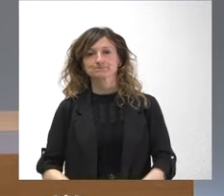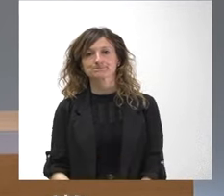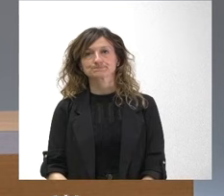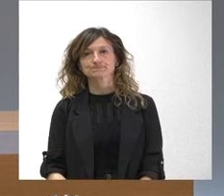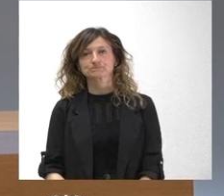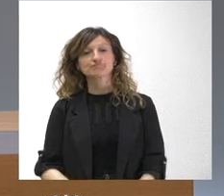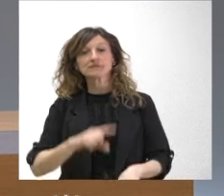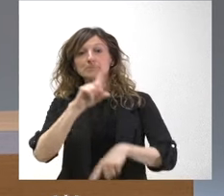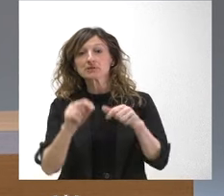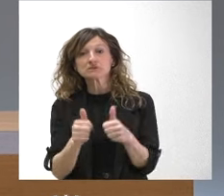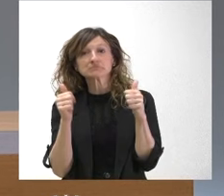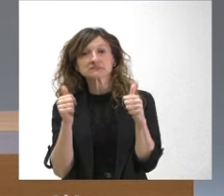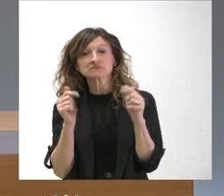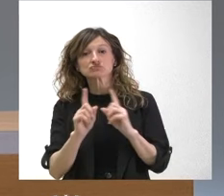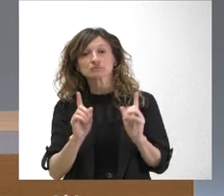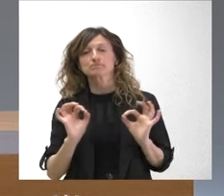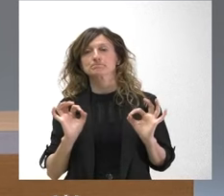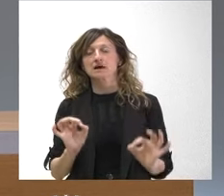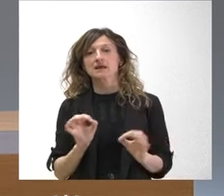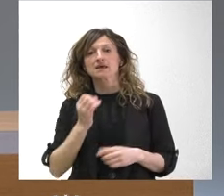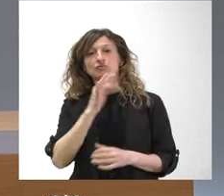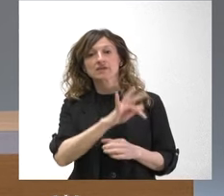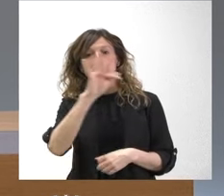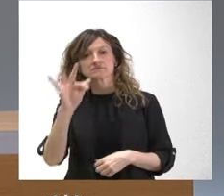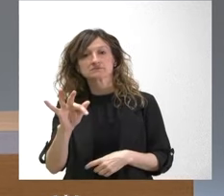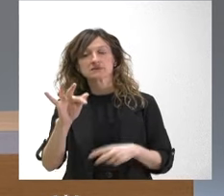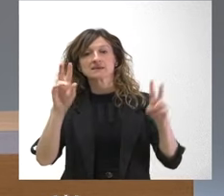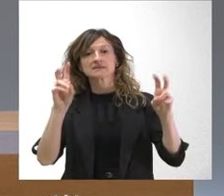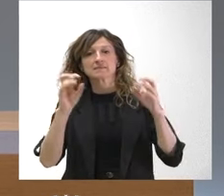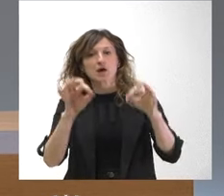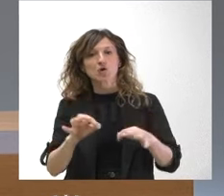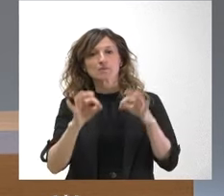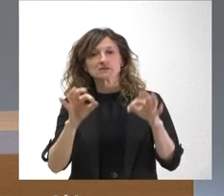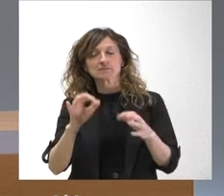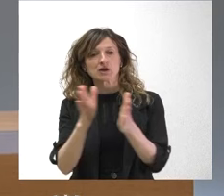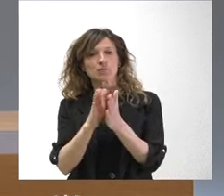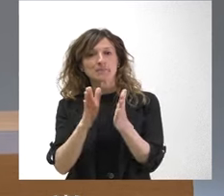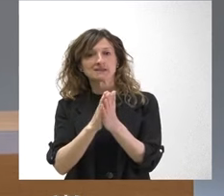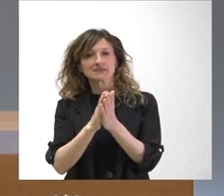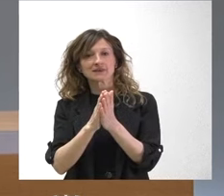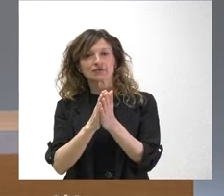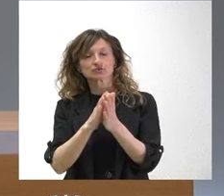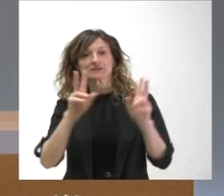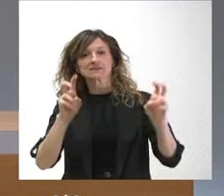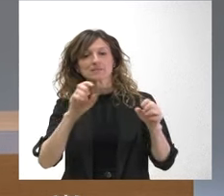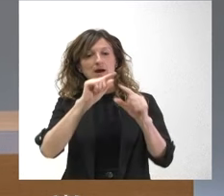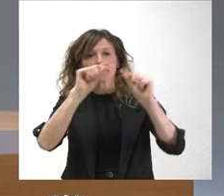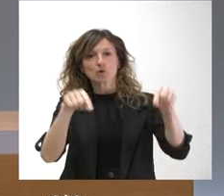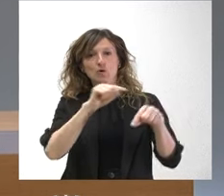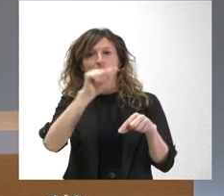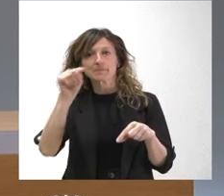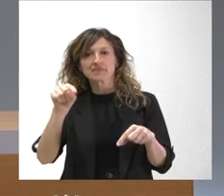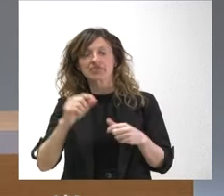¿no hay más preguntas? pues entonces vamos a dar paso como siempre a los compañeros que nos siguen desde las diferentes provincias